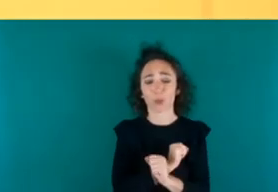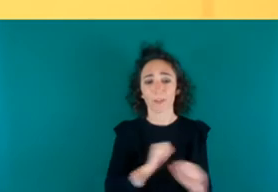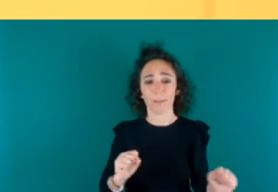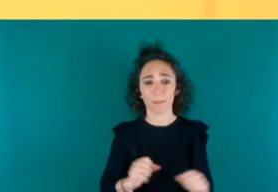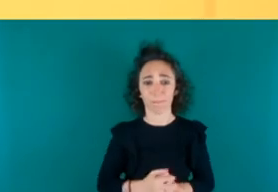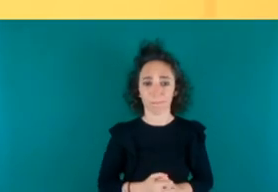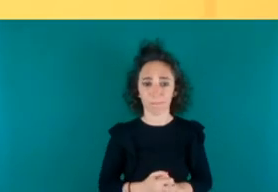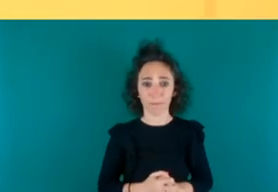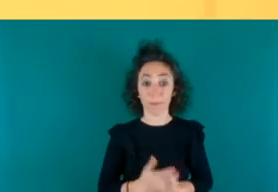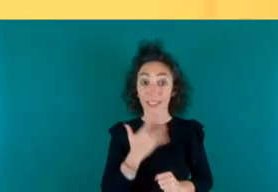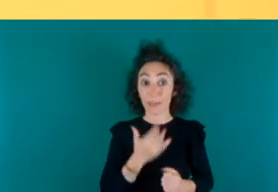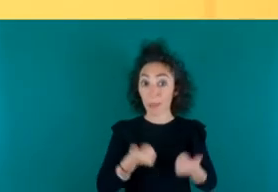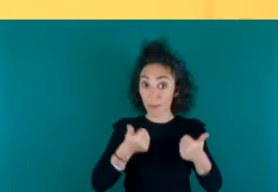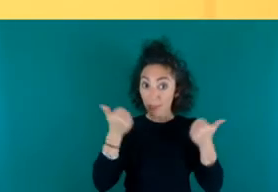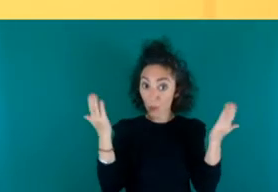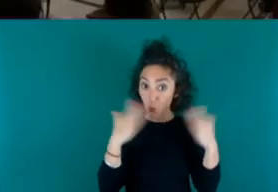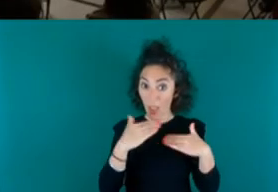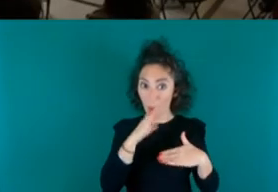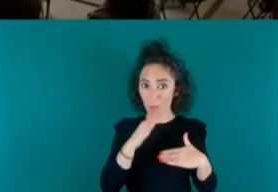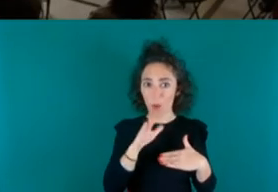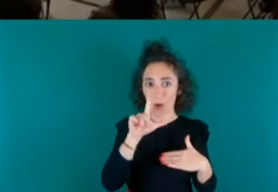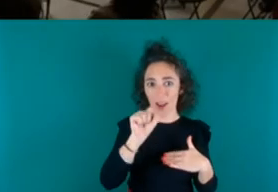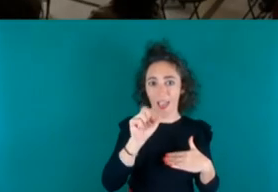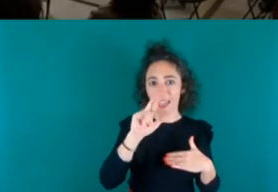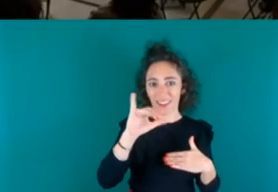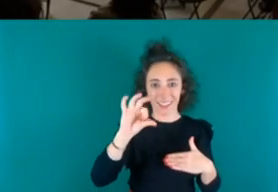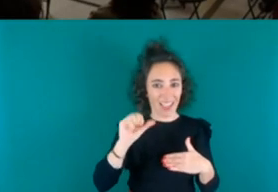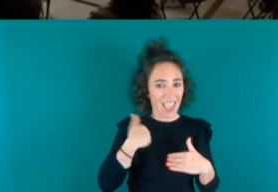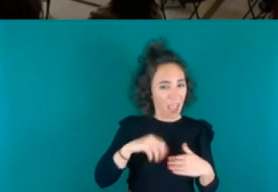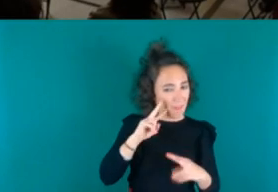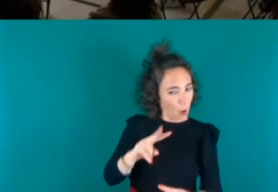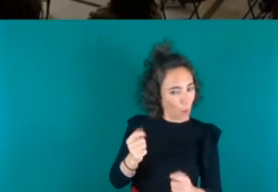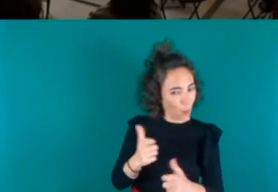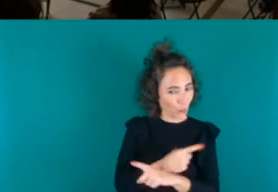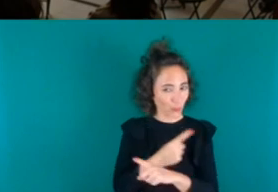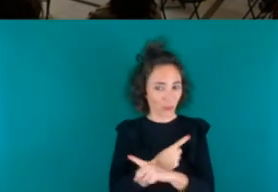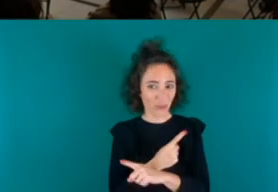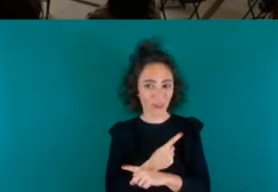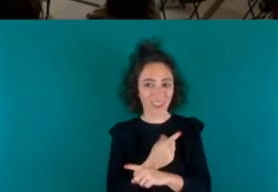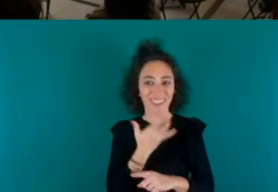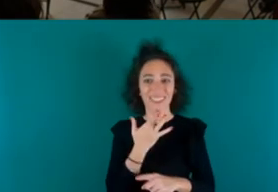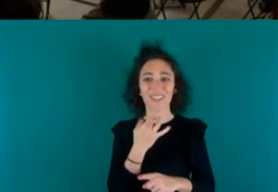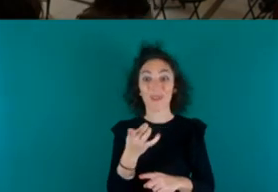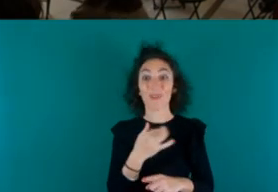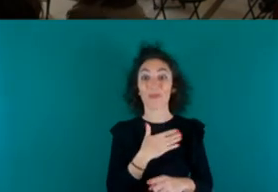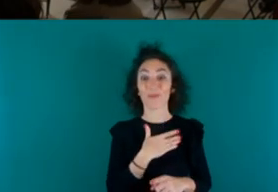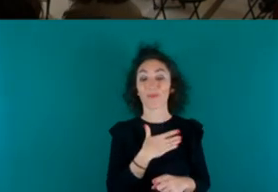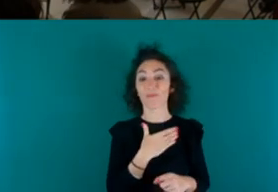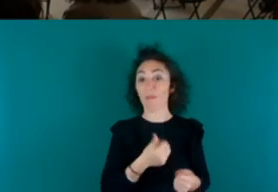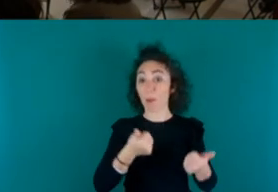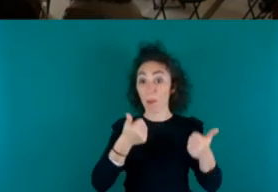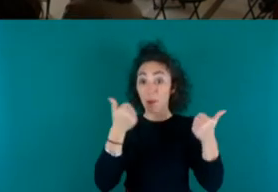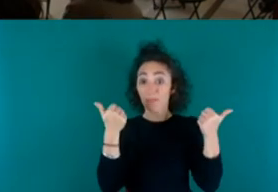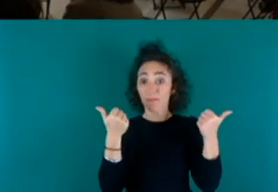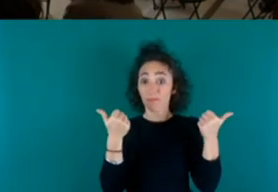si no hay más porque a Larissa ya la veo un poco si quiere si no hay más cosas termino